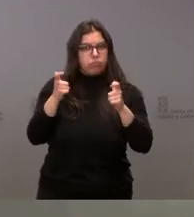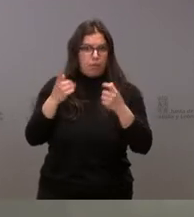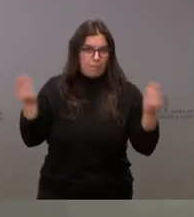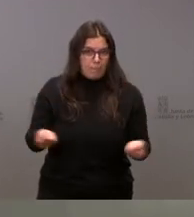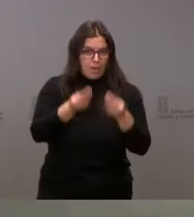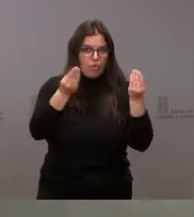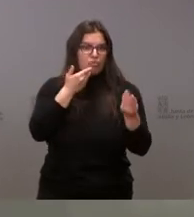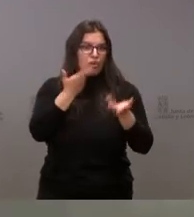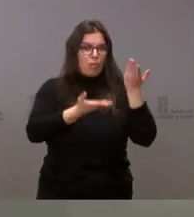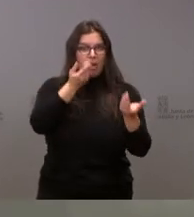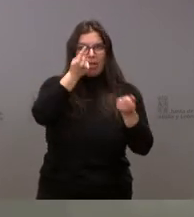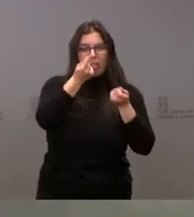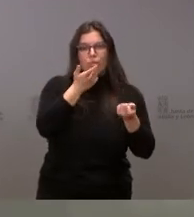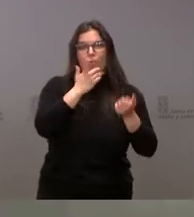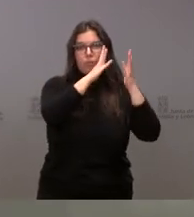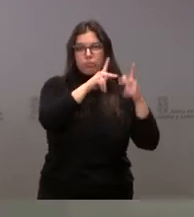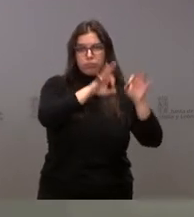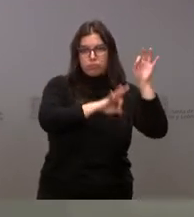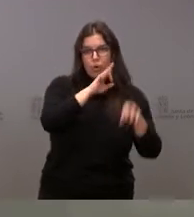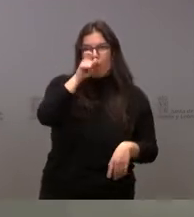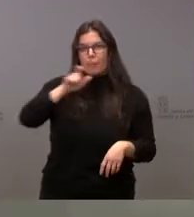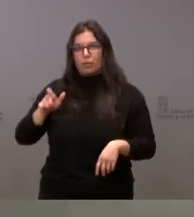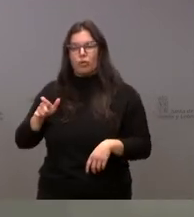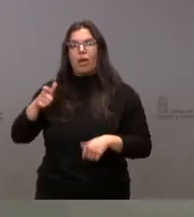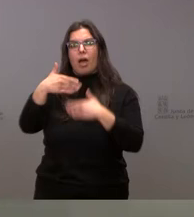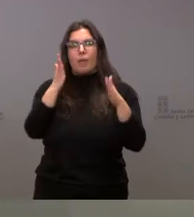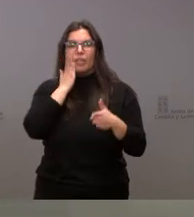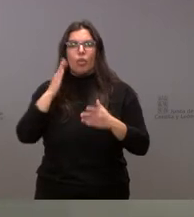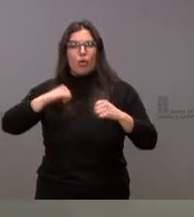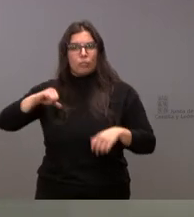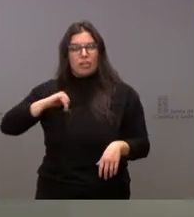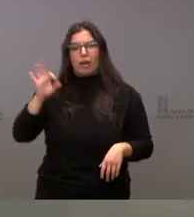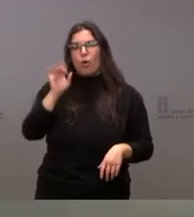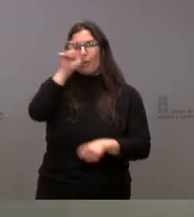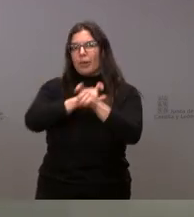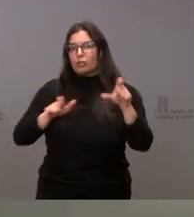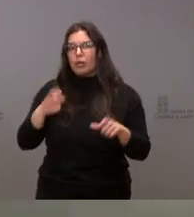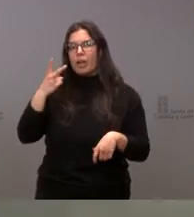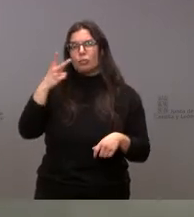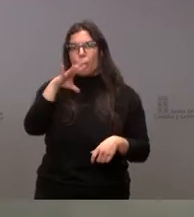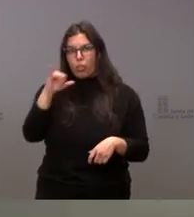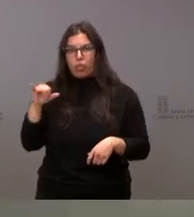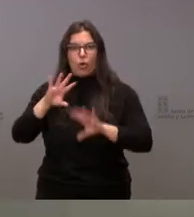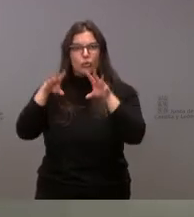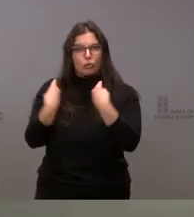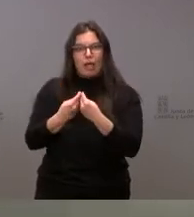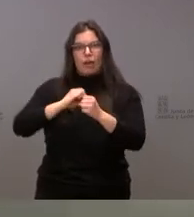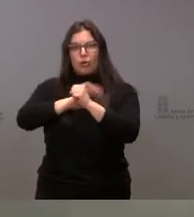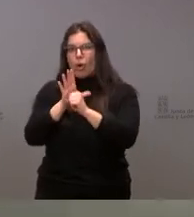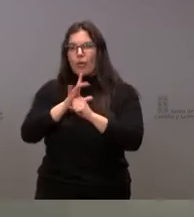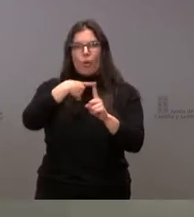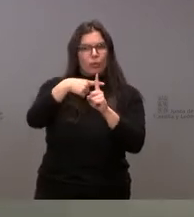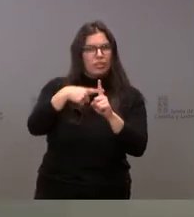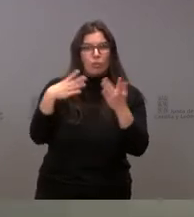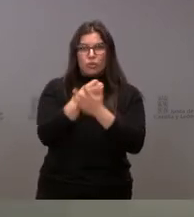incidencia acumulada, como en las personas hospitalizadas en planta, como el número de pacientes COVID, como los casos notificados